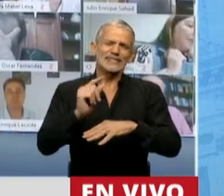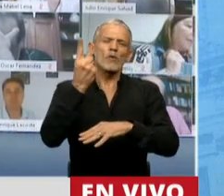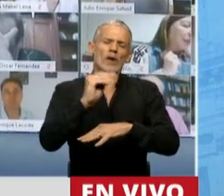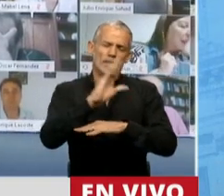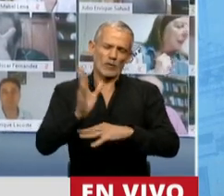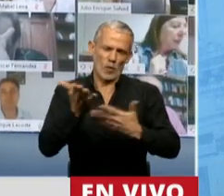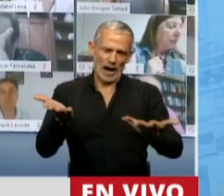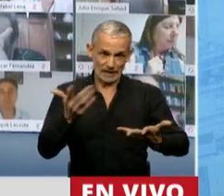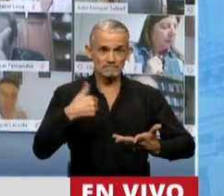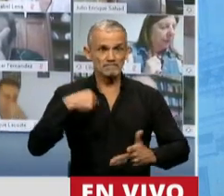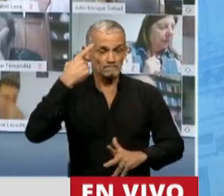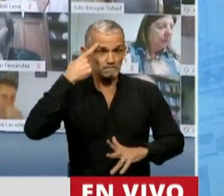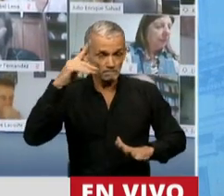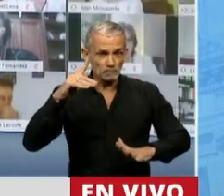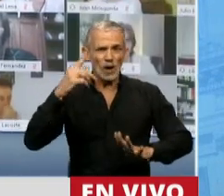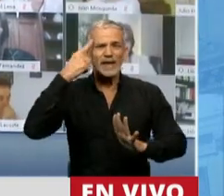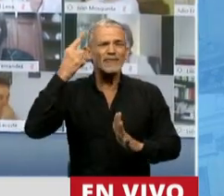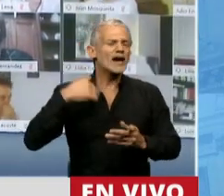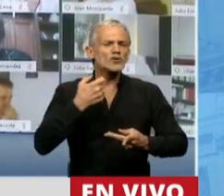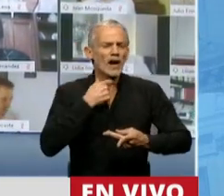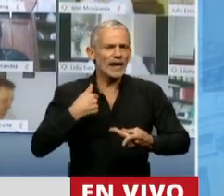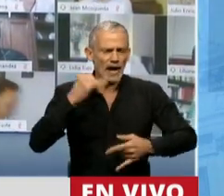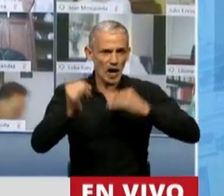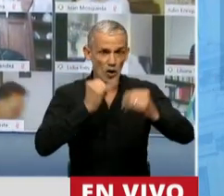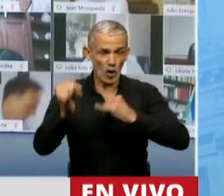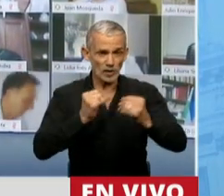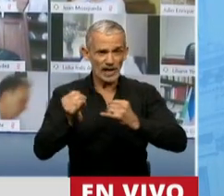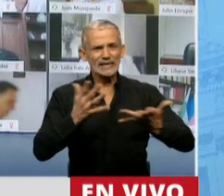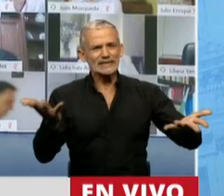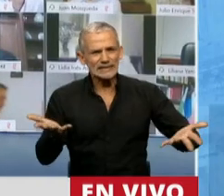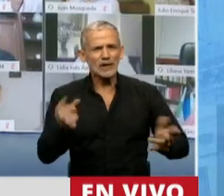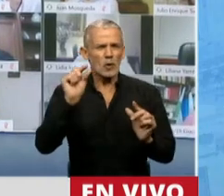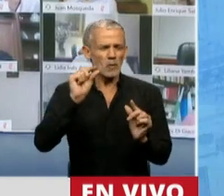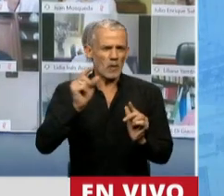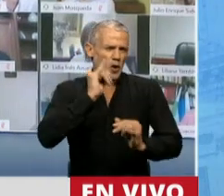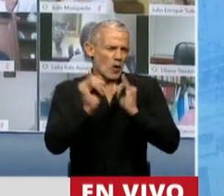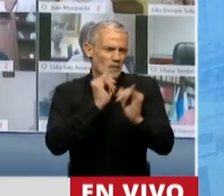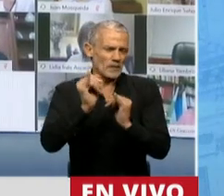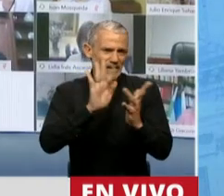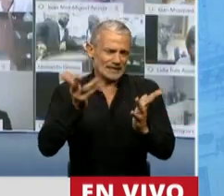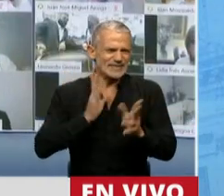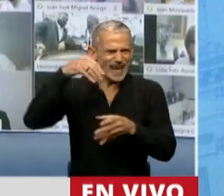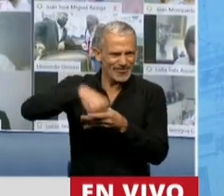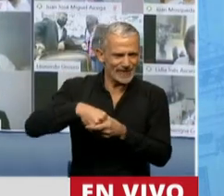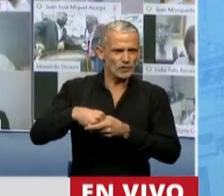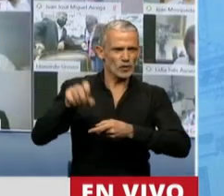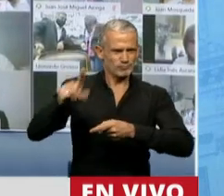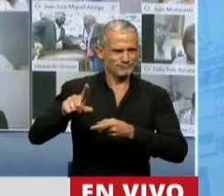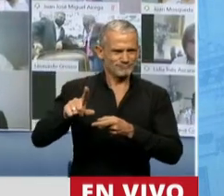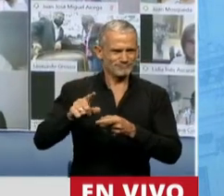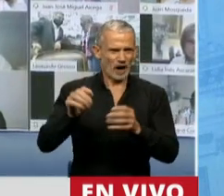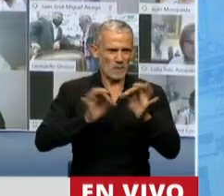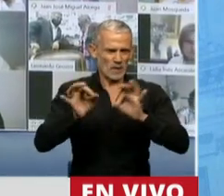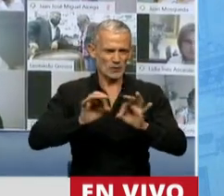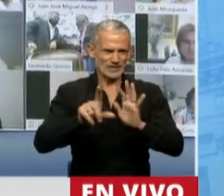Y creo que la idea que yo quería volcar la alcancé a gozar. Y en realidad está contenida en el propio